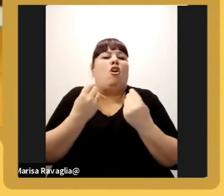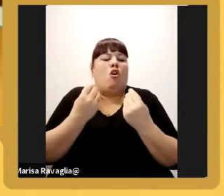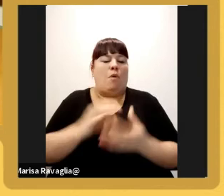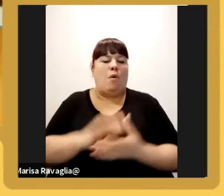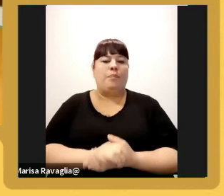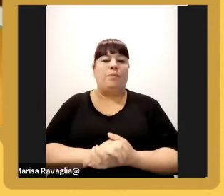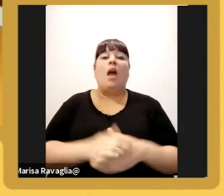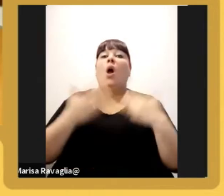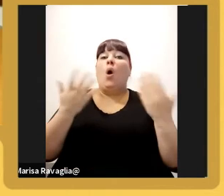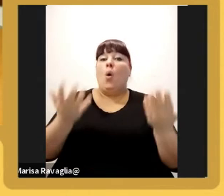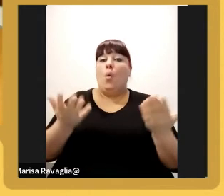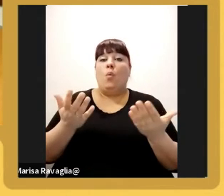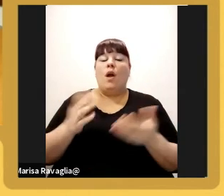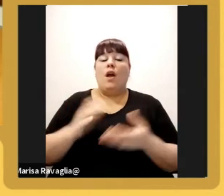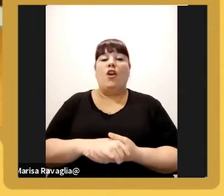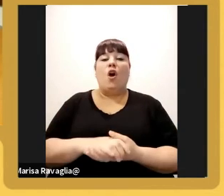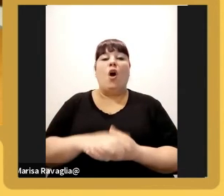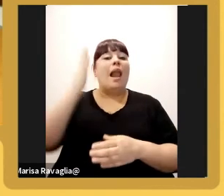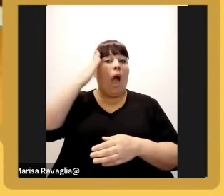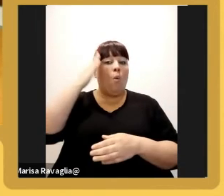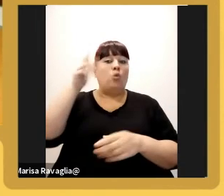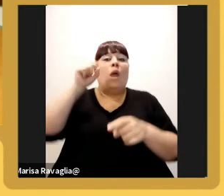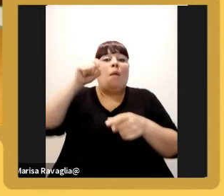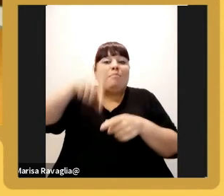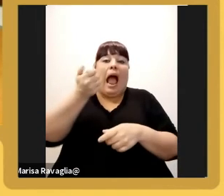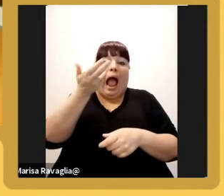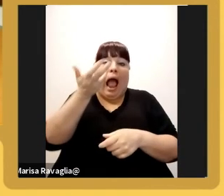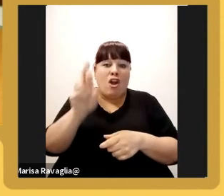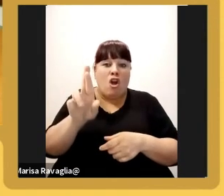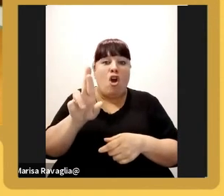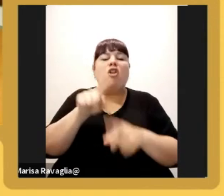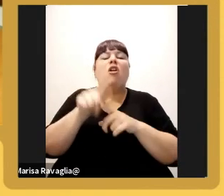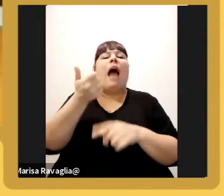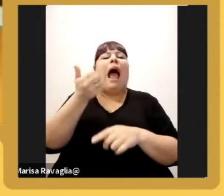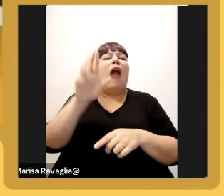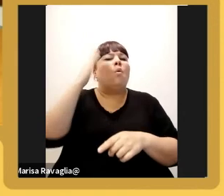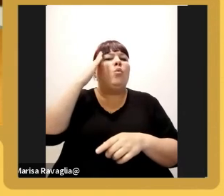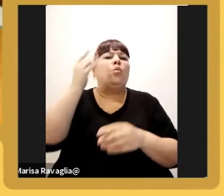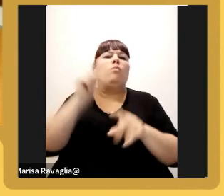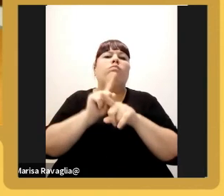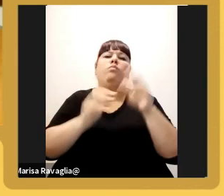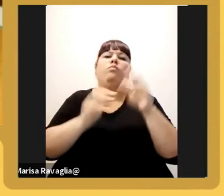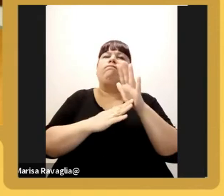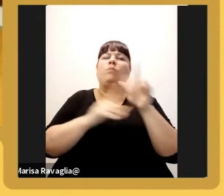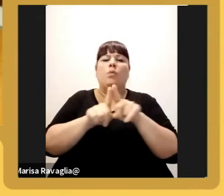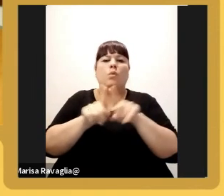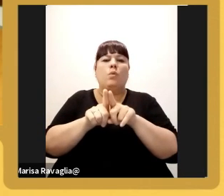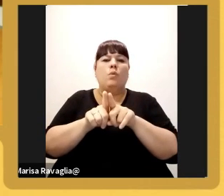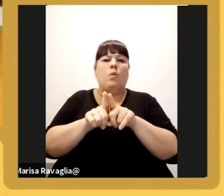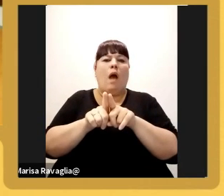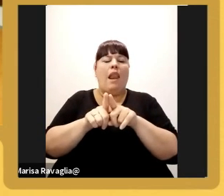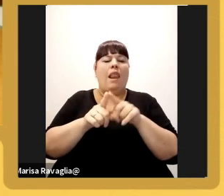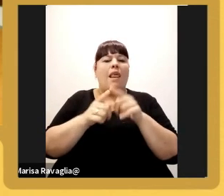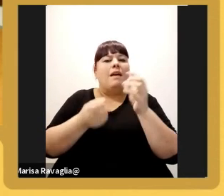parte de la cultura hardcore la cultura hardcore es una cultura yo diría del hacer de